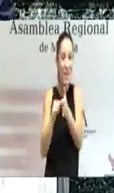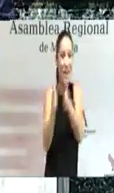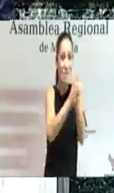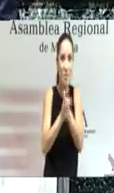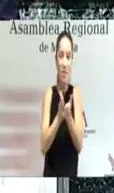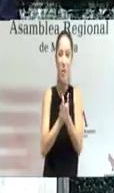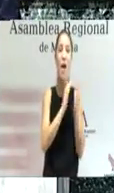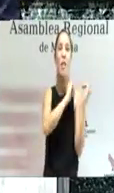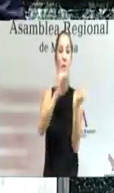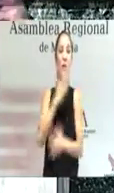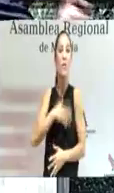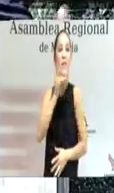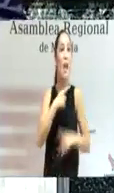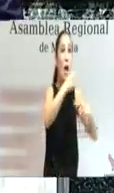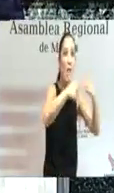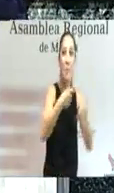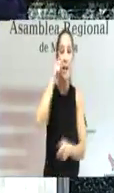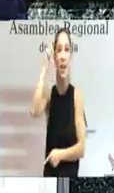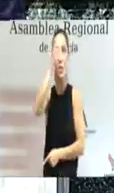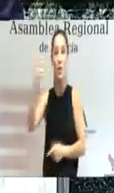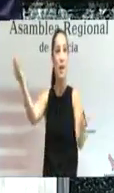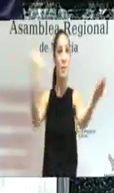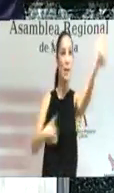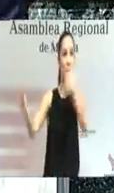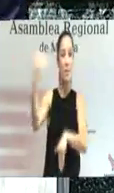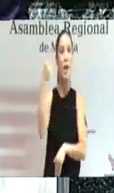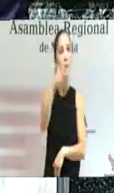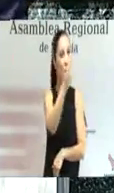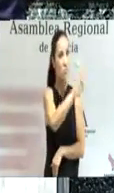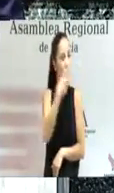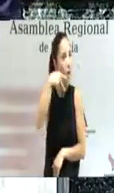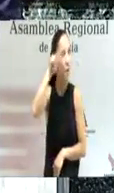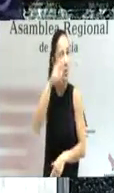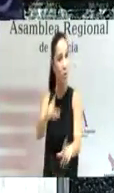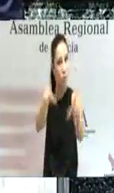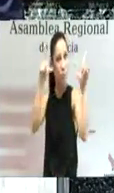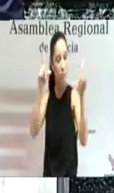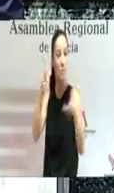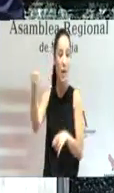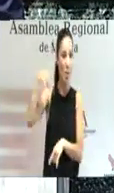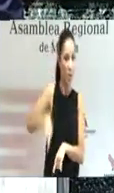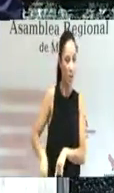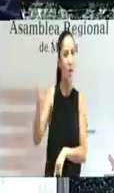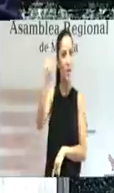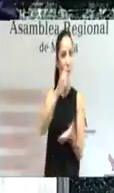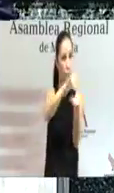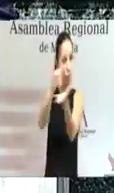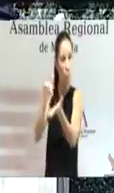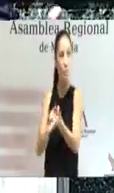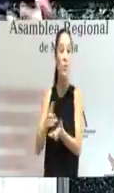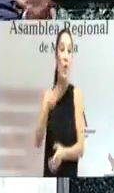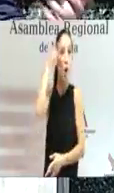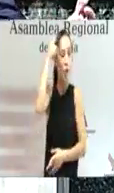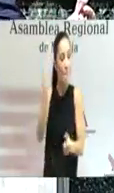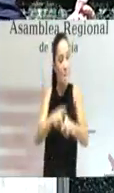pueda ser disfrutada por las familias, por los turistas y también por los expertos protagonizadas por los profesionales. Cultivar la cultura,